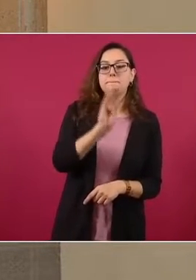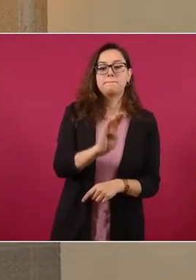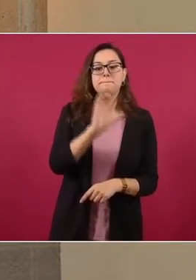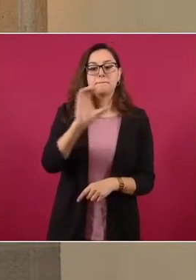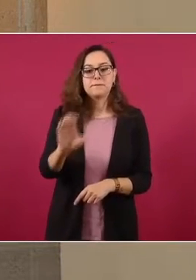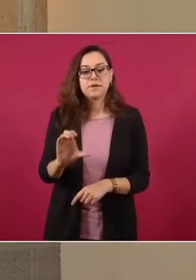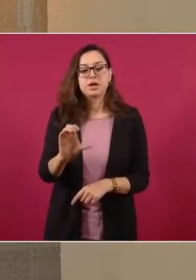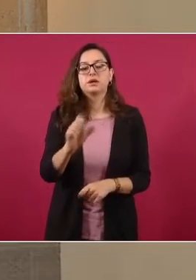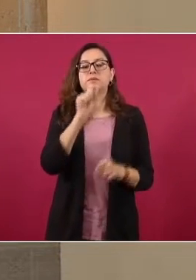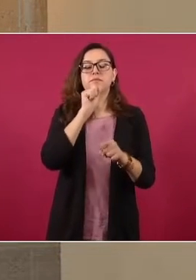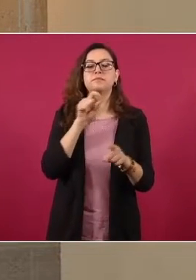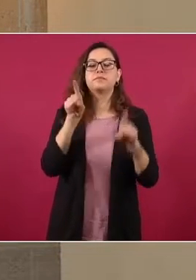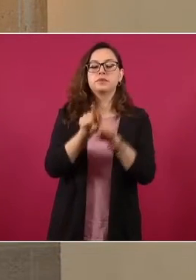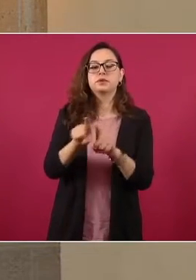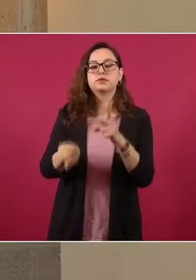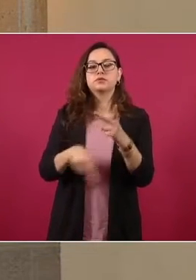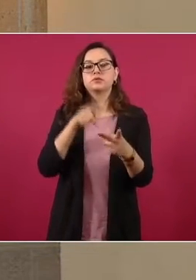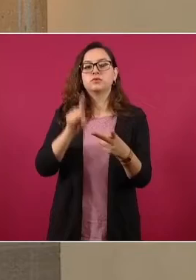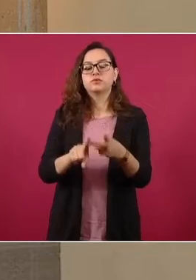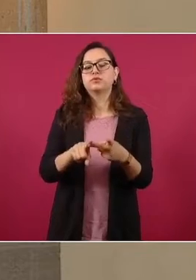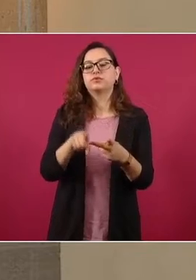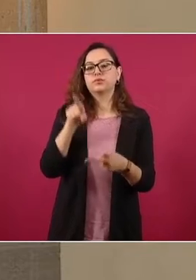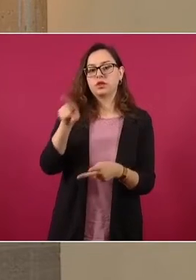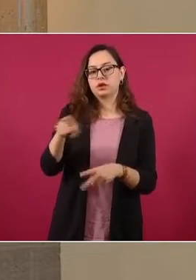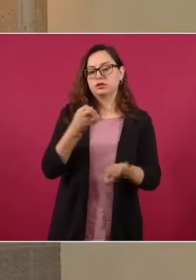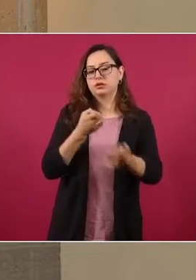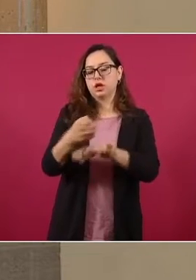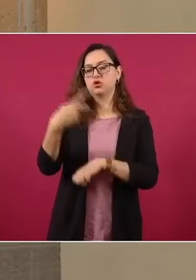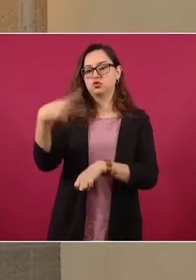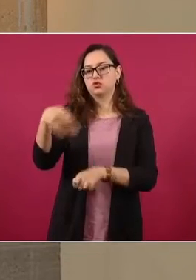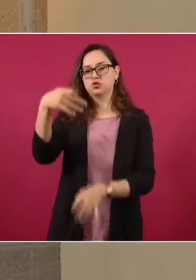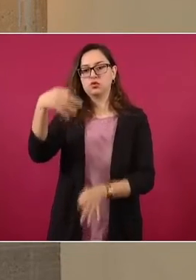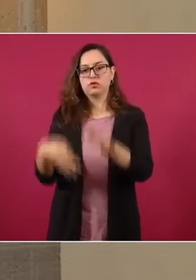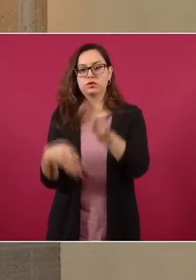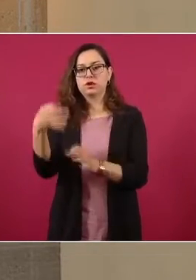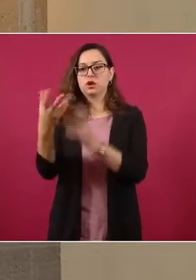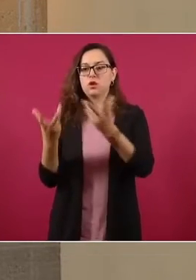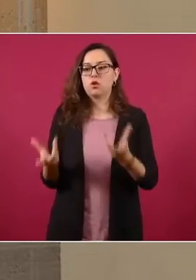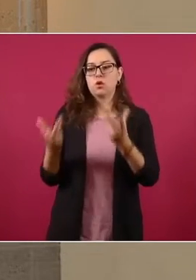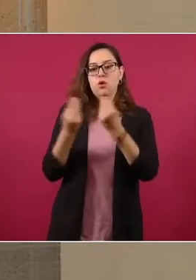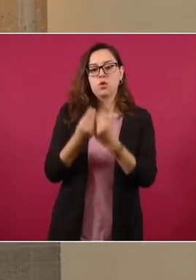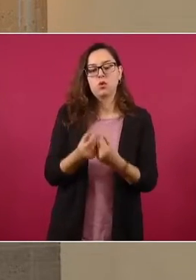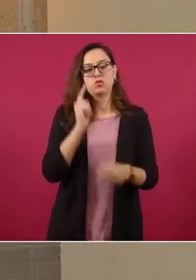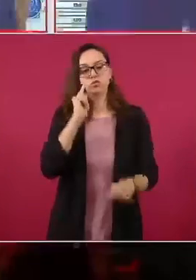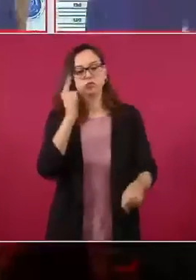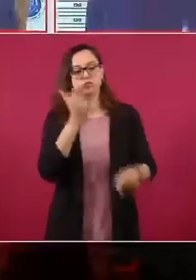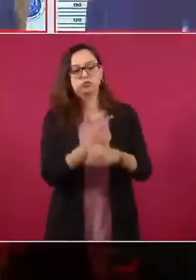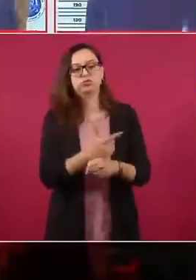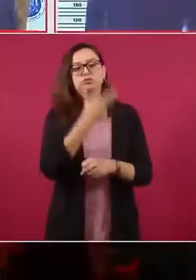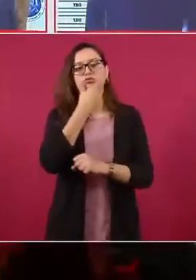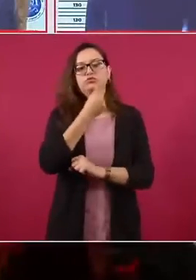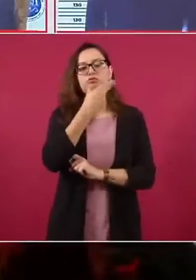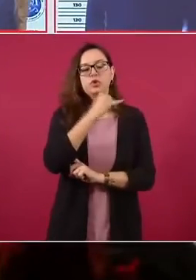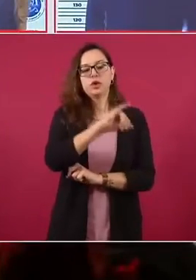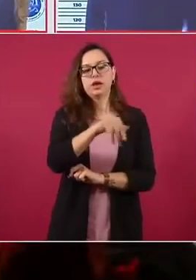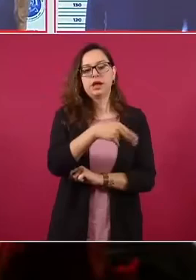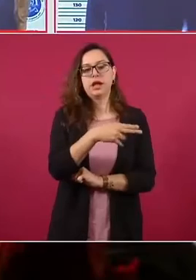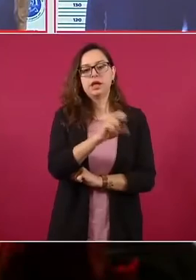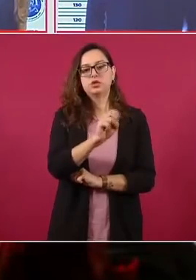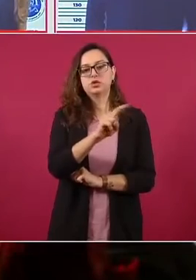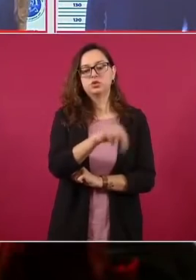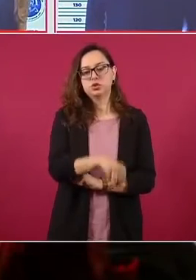a la Fiscalía General de Justicia de ese estado, lograron la detención de Hussein Jesús N. y Adrián Jesús